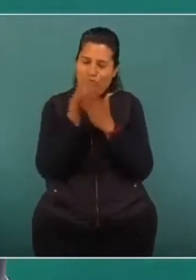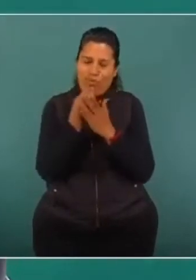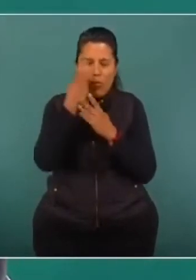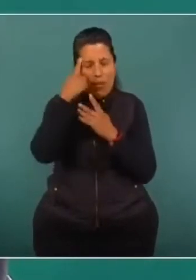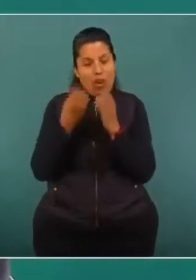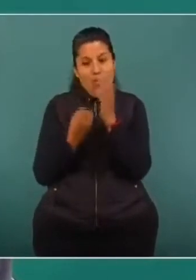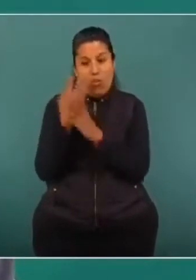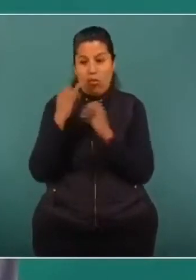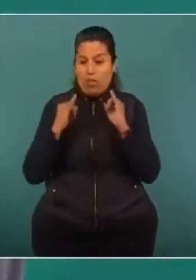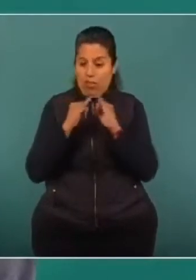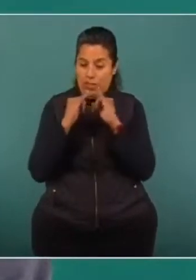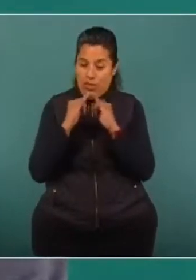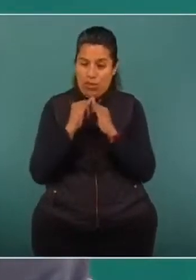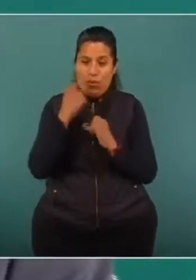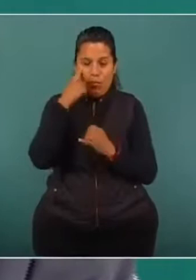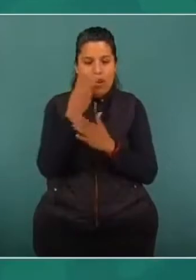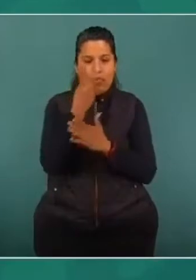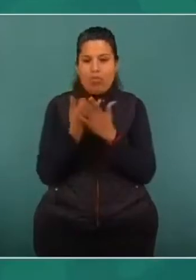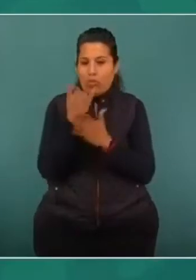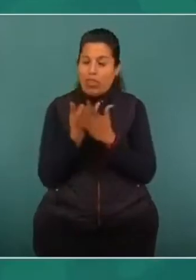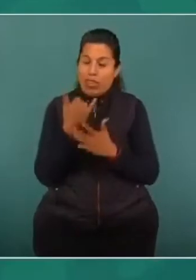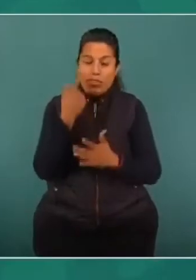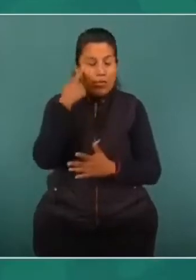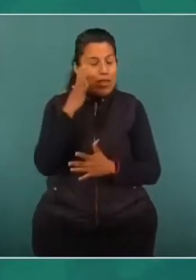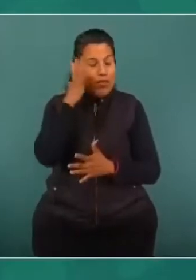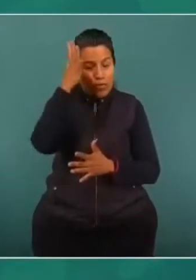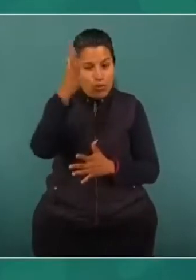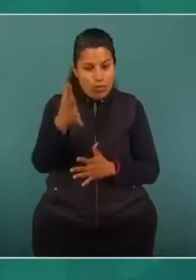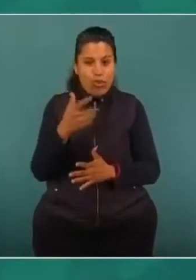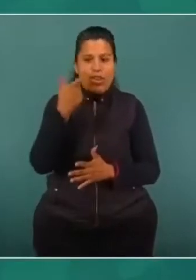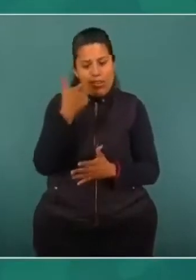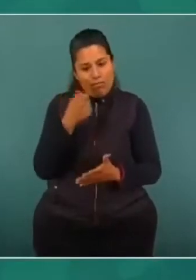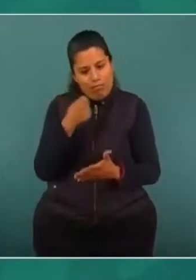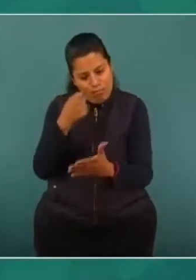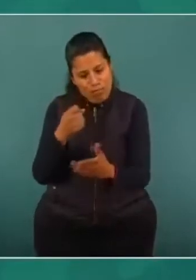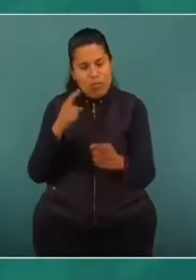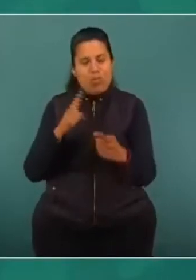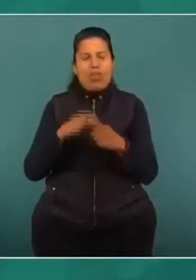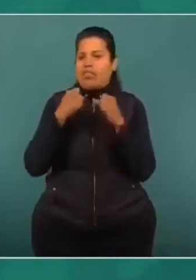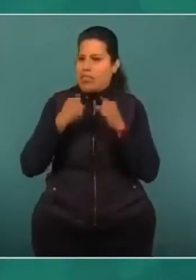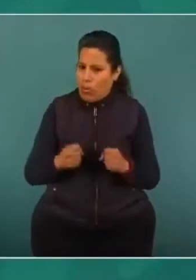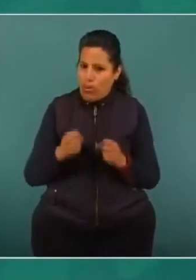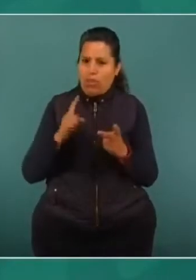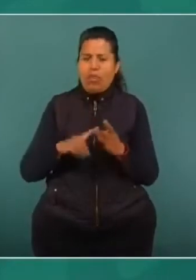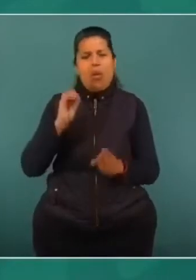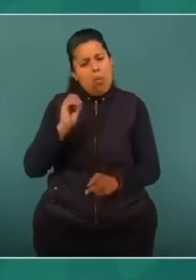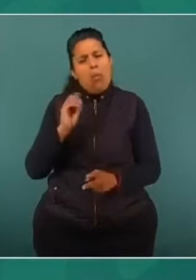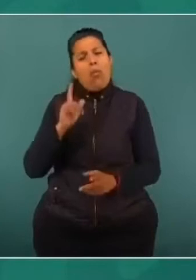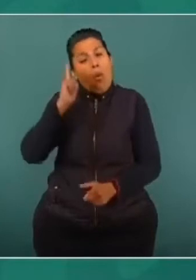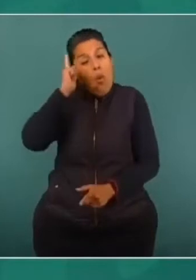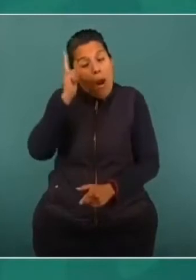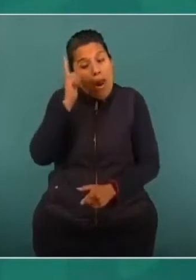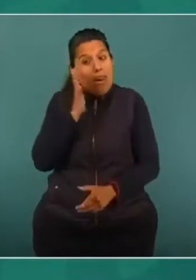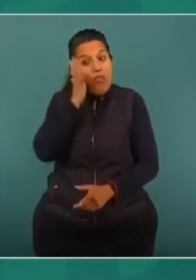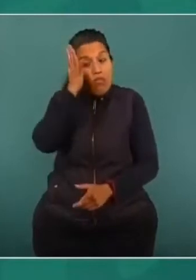destinados en proyectos de índole federal, sea económico, sea en seguridad. Ojalá y